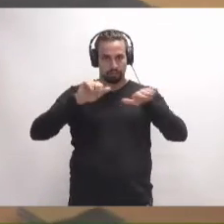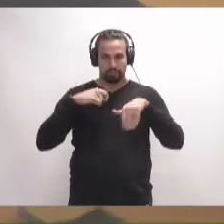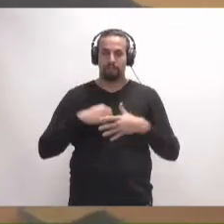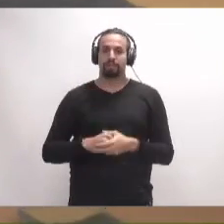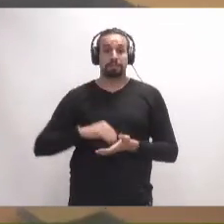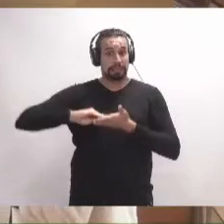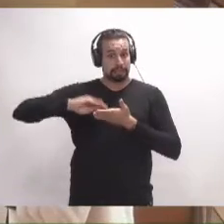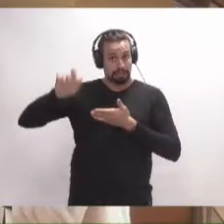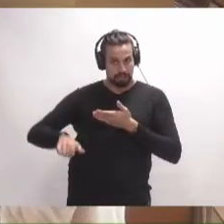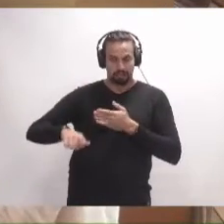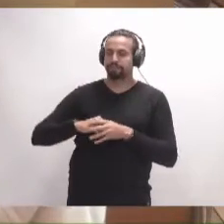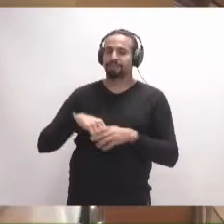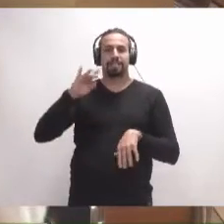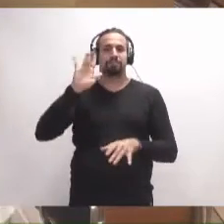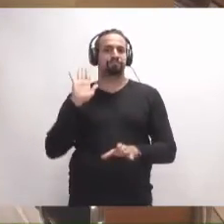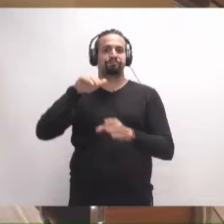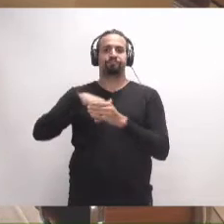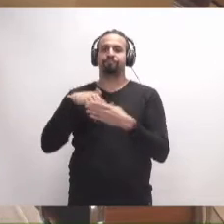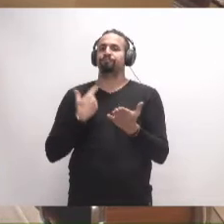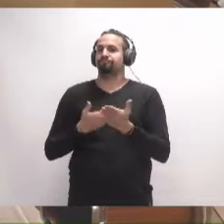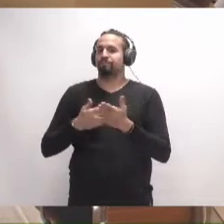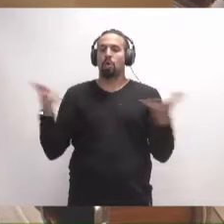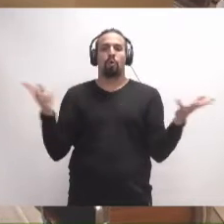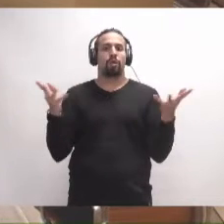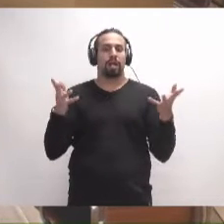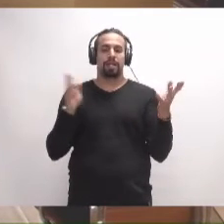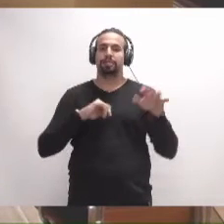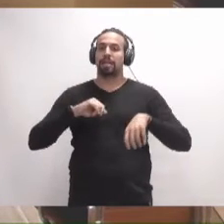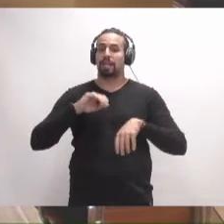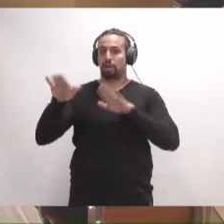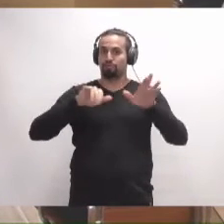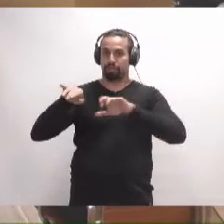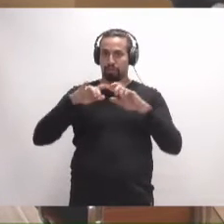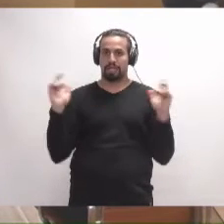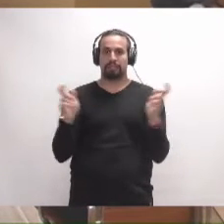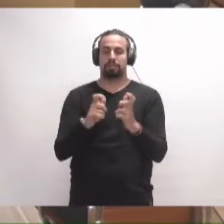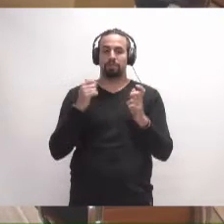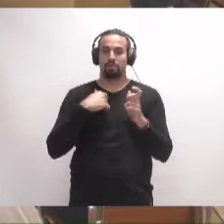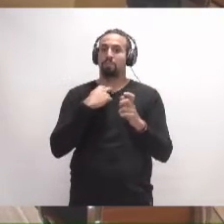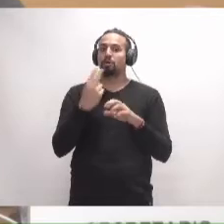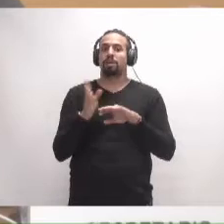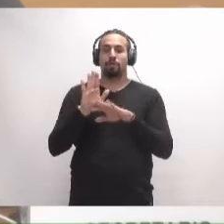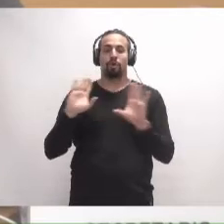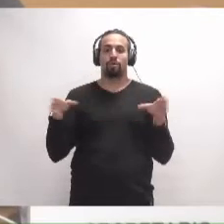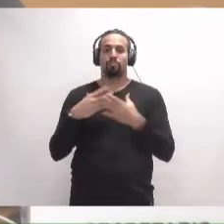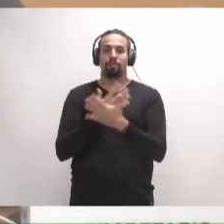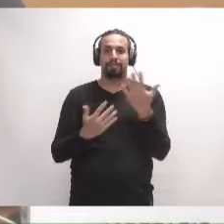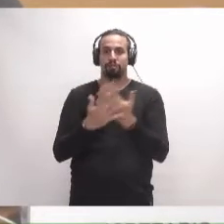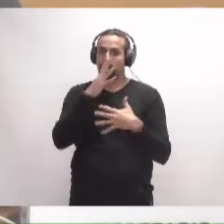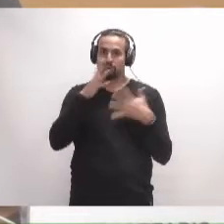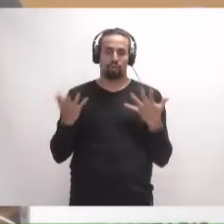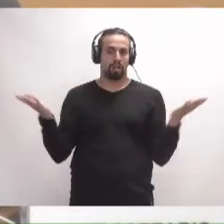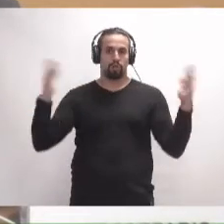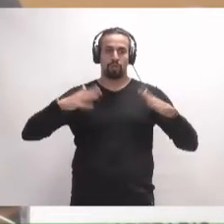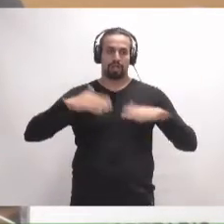Secretario. Sí, vamos a someter a votación la ratificación de la urgencia de la convocatoria de la sesión. En la medida en el portavoz del Grupo Mixto no se encuentra en este momento,